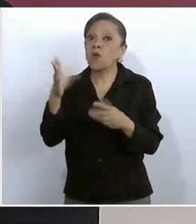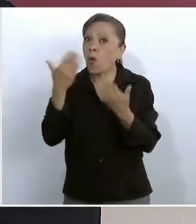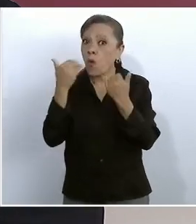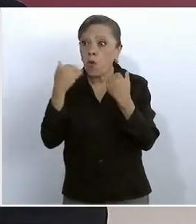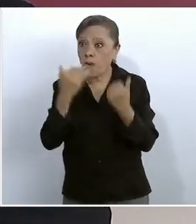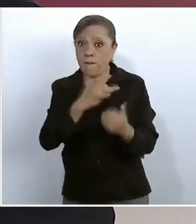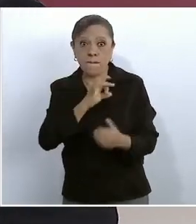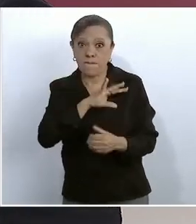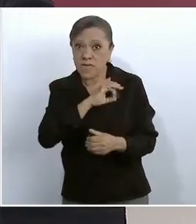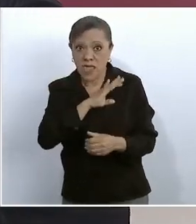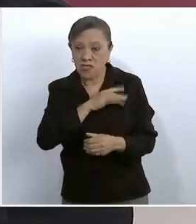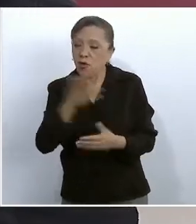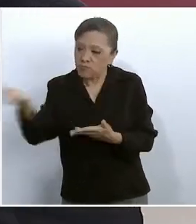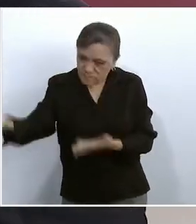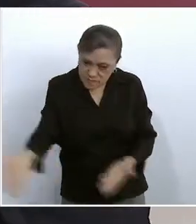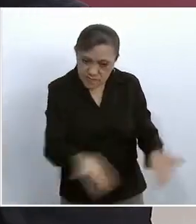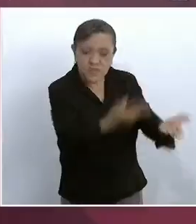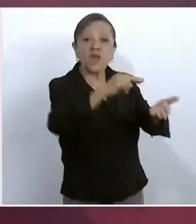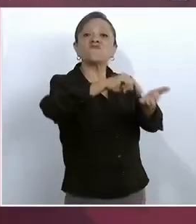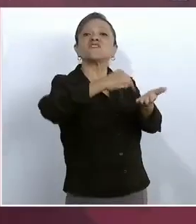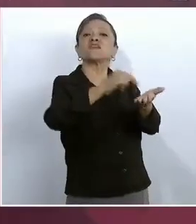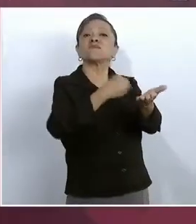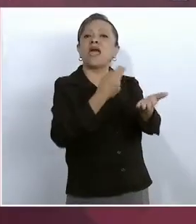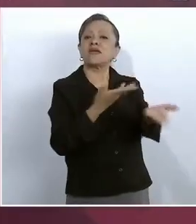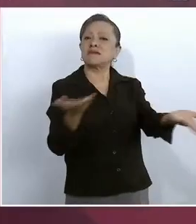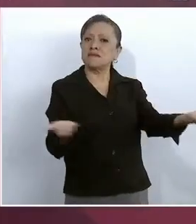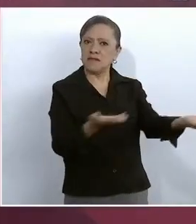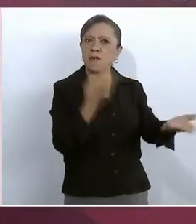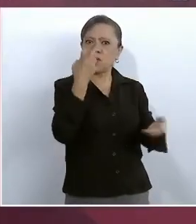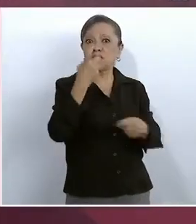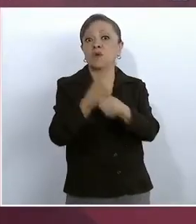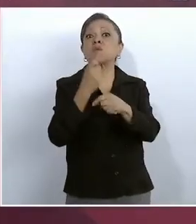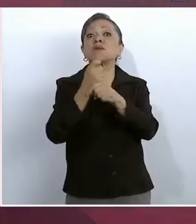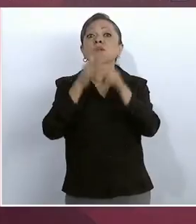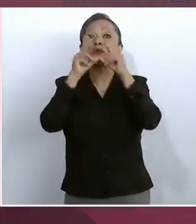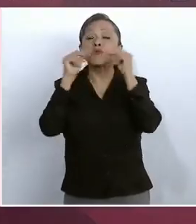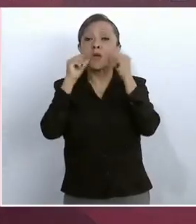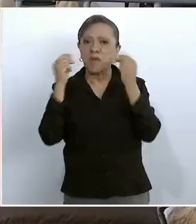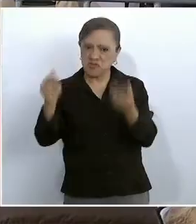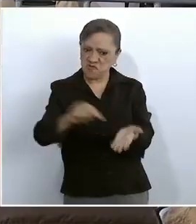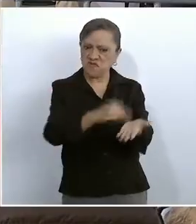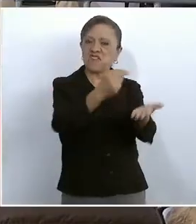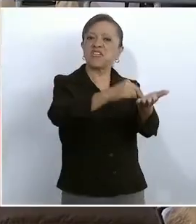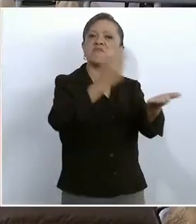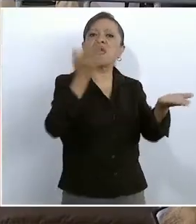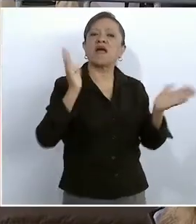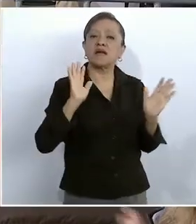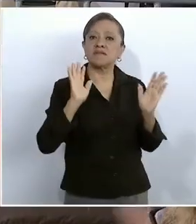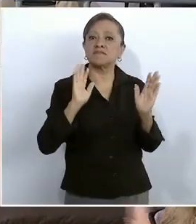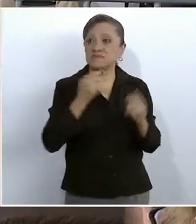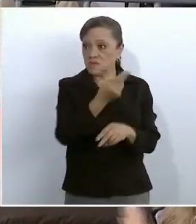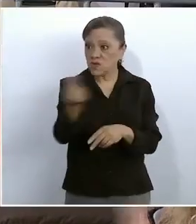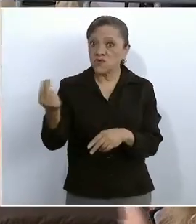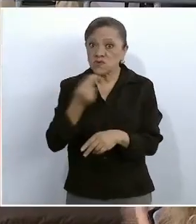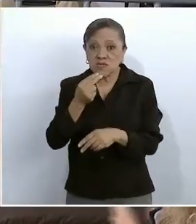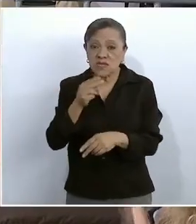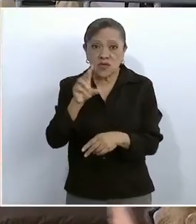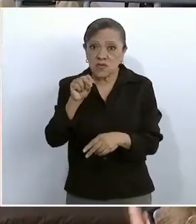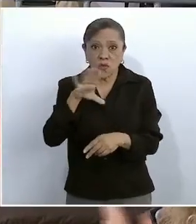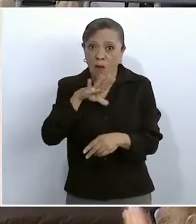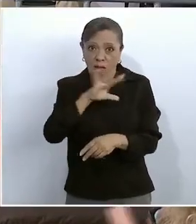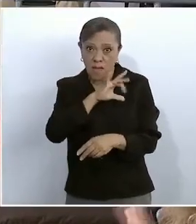firmar. Entonces, estuvimos ahí ayer porque